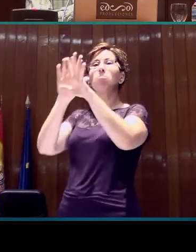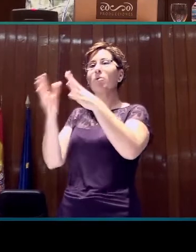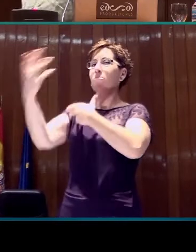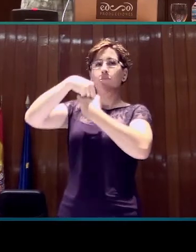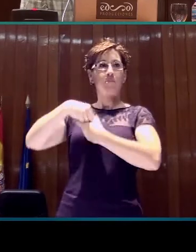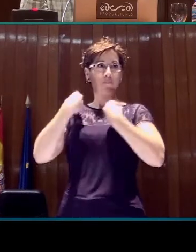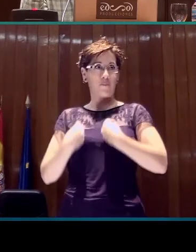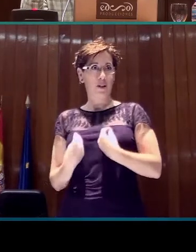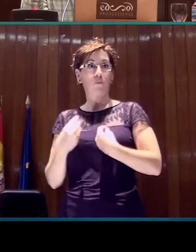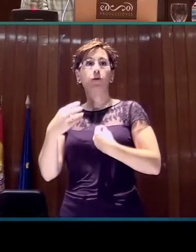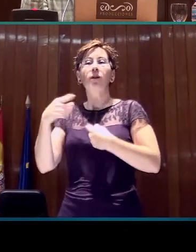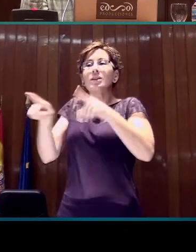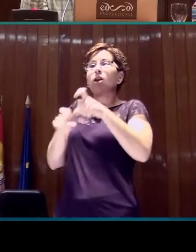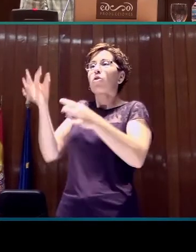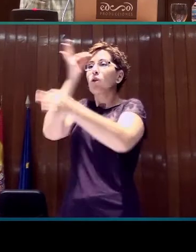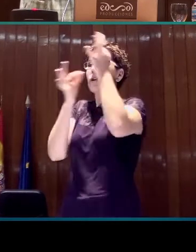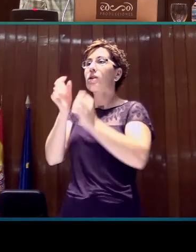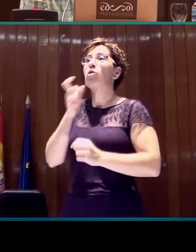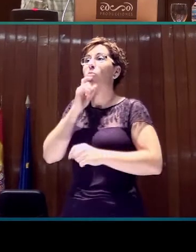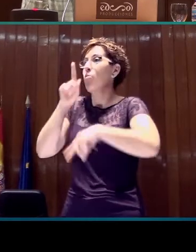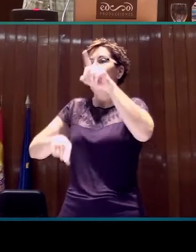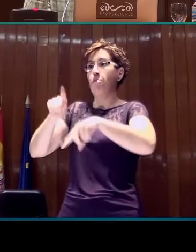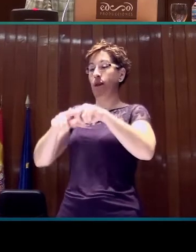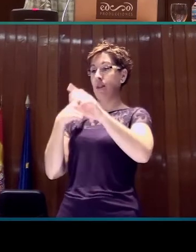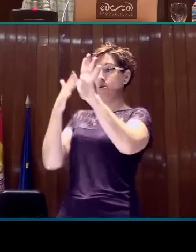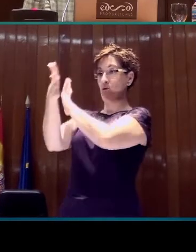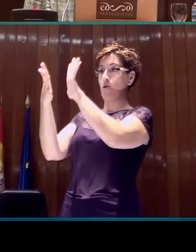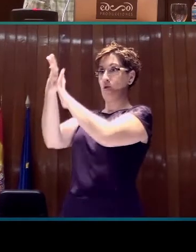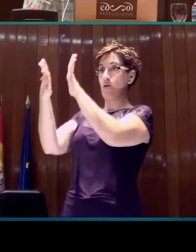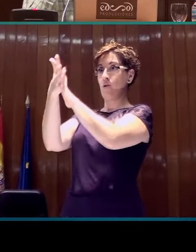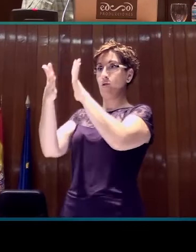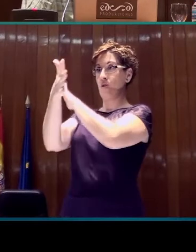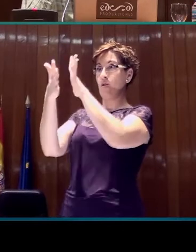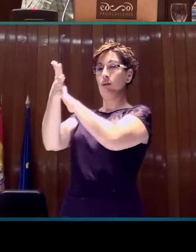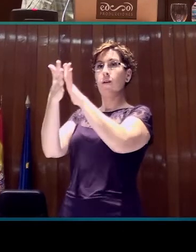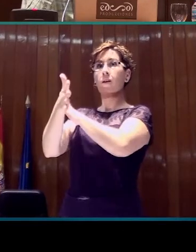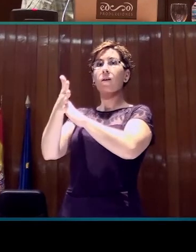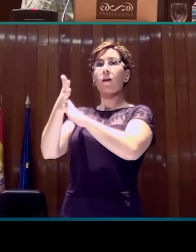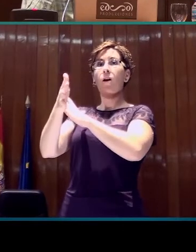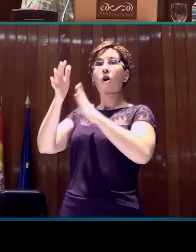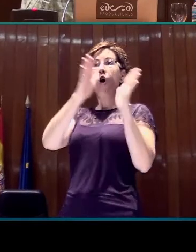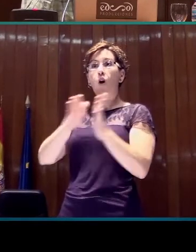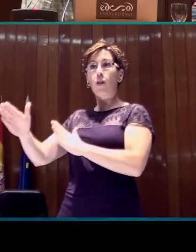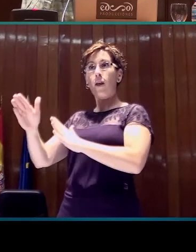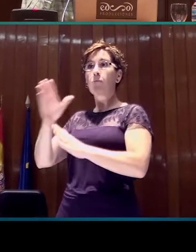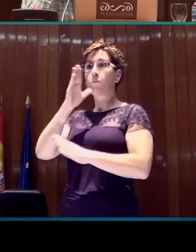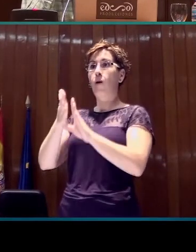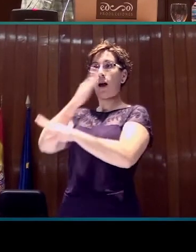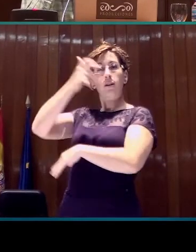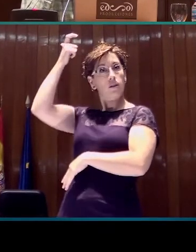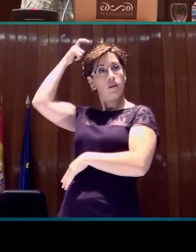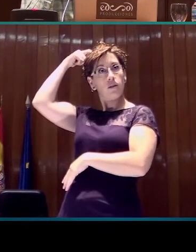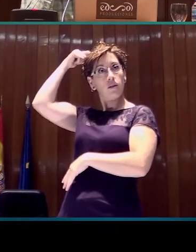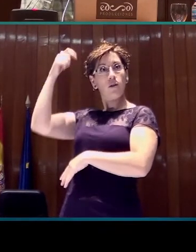el orden en el que los elementos que estoy describiendo en la lista han venido a mi mente, a mi cabeza. ¿De acuerdo? Es simplemente la evocación.